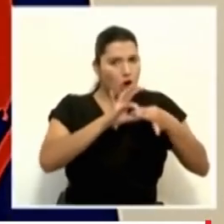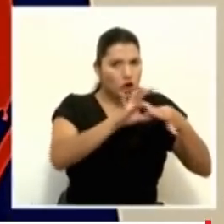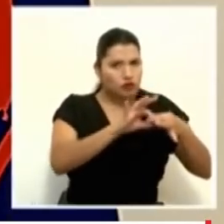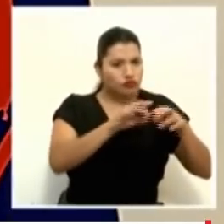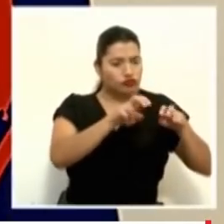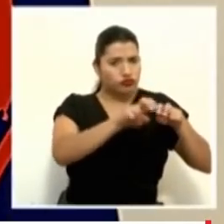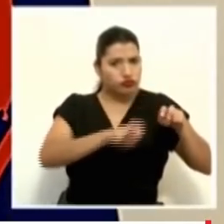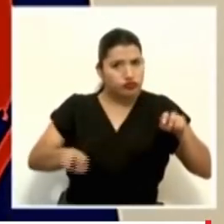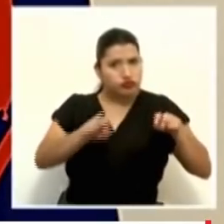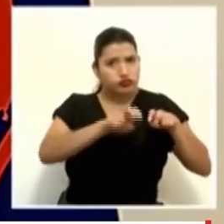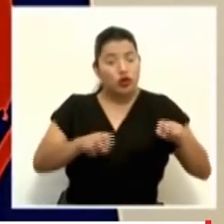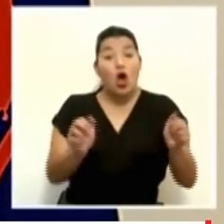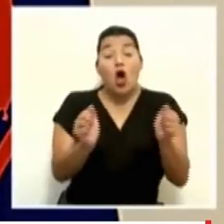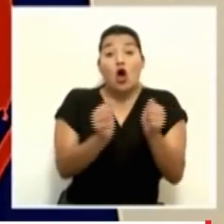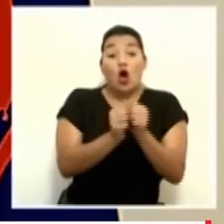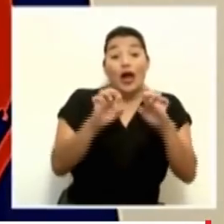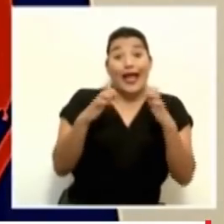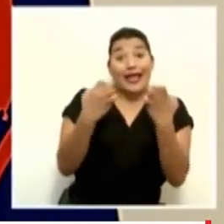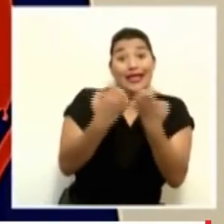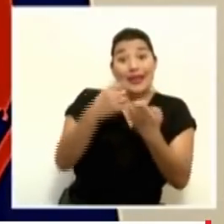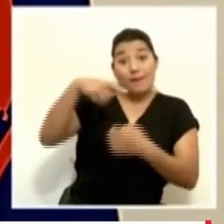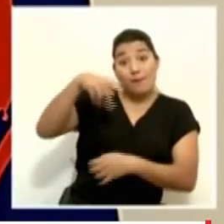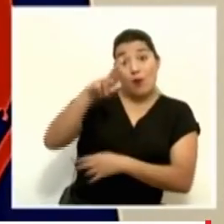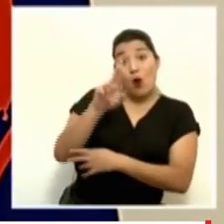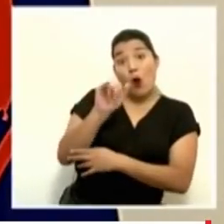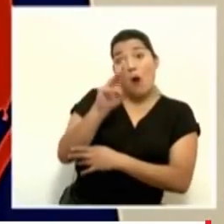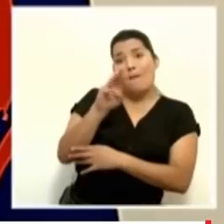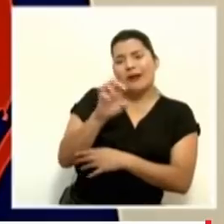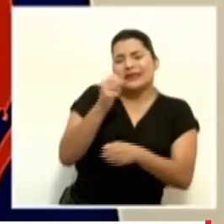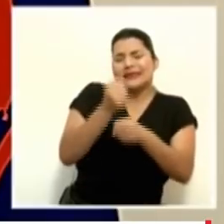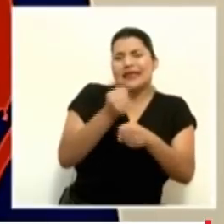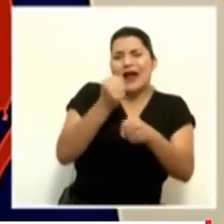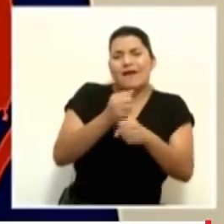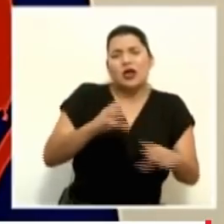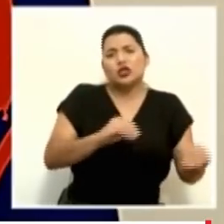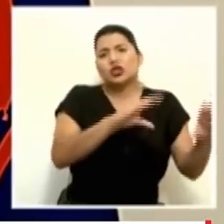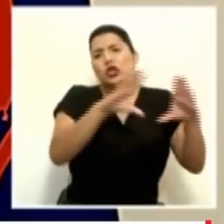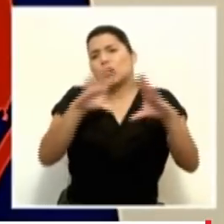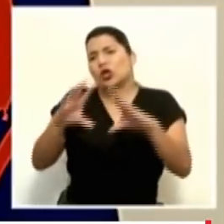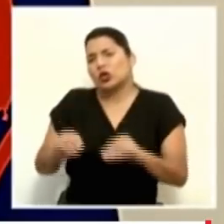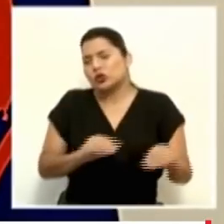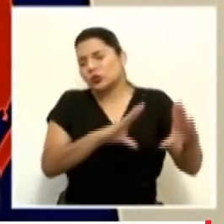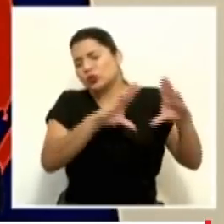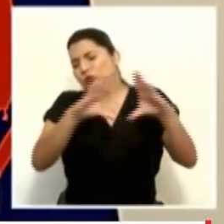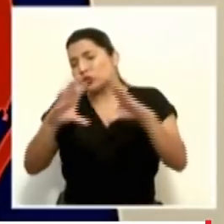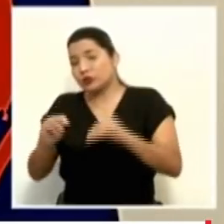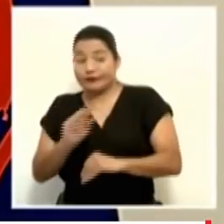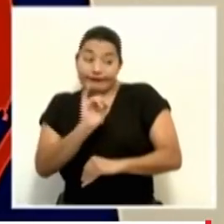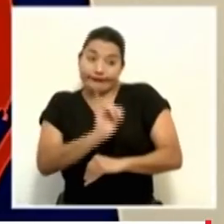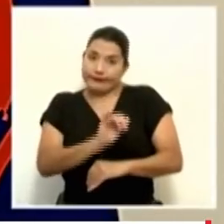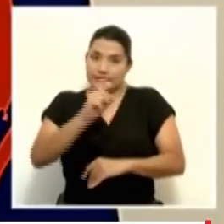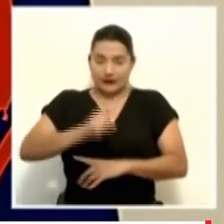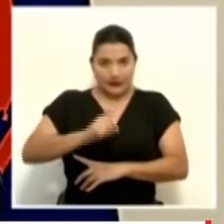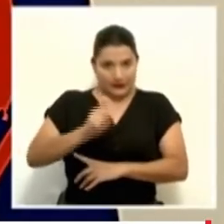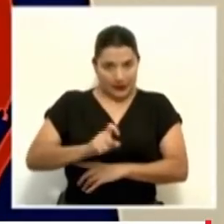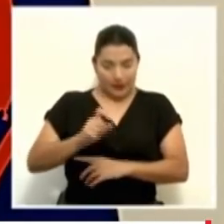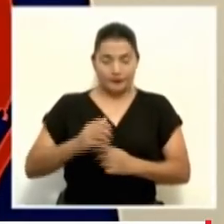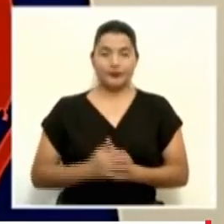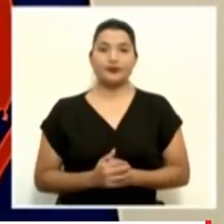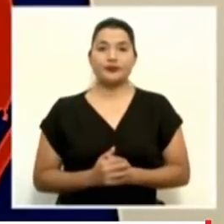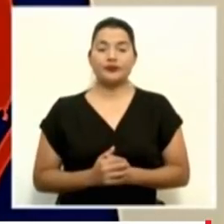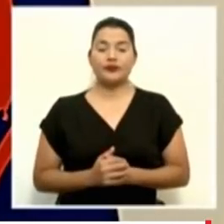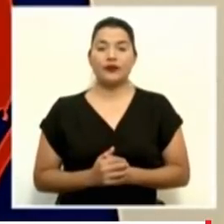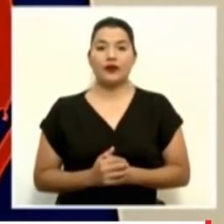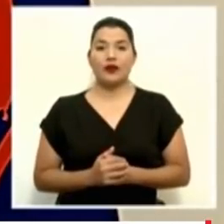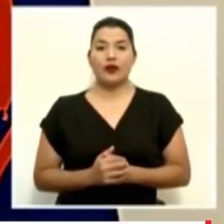equipo de PRIME está operando 24 horas al día, porque eso es lo que se amerita. Fuera